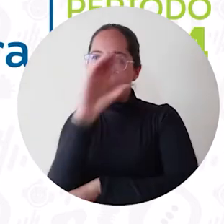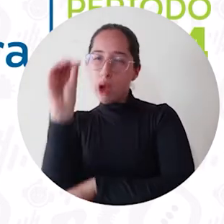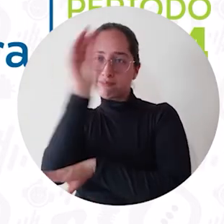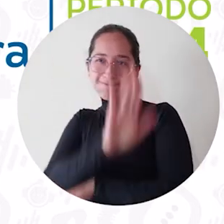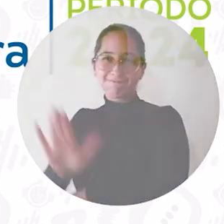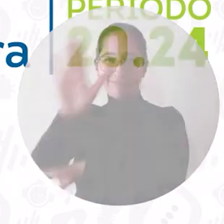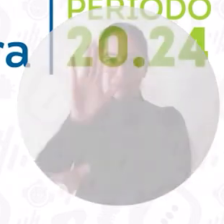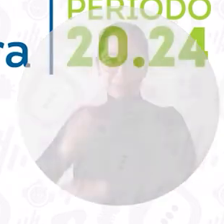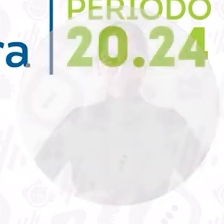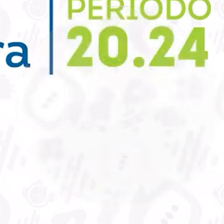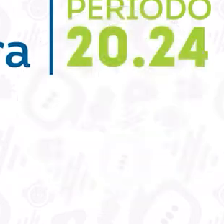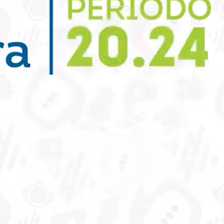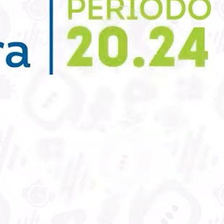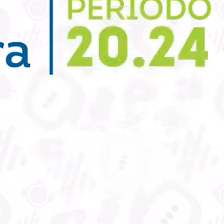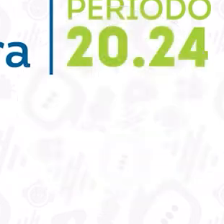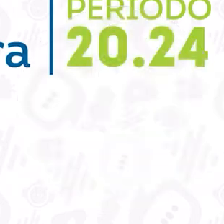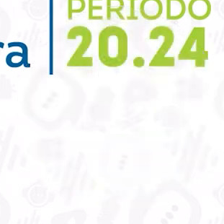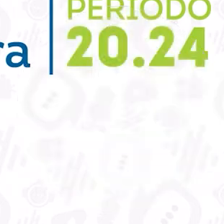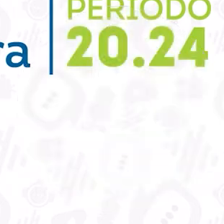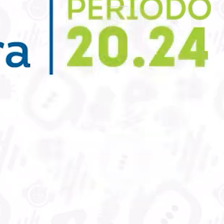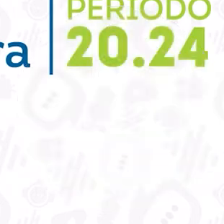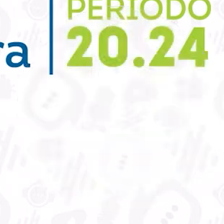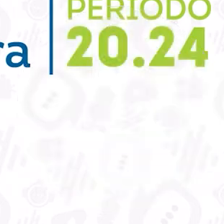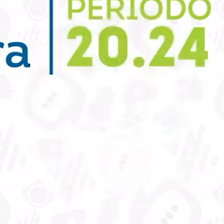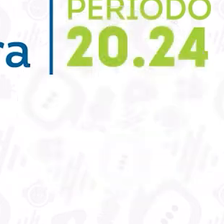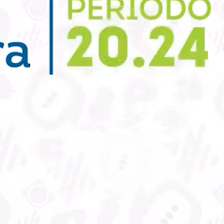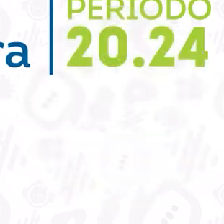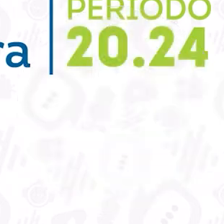aún más incluyente e innovadora.